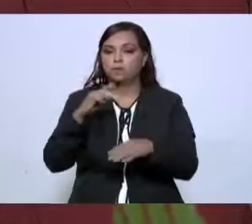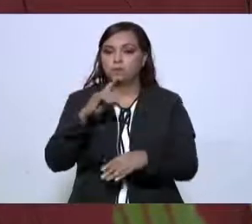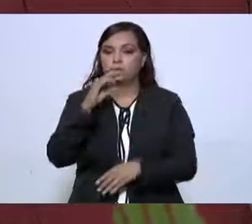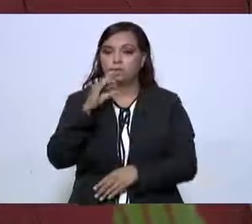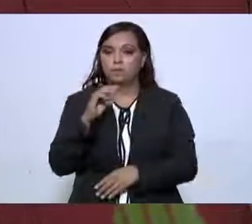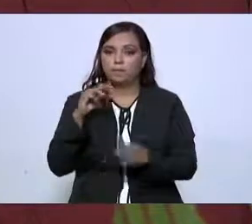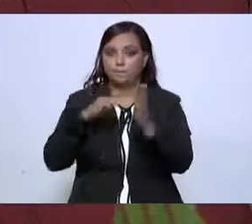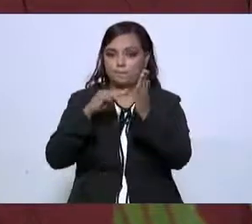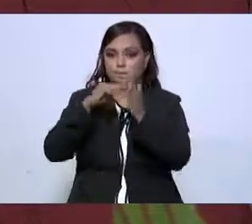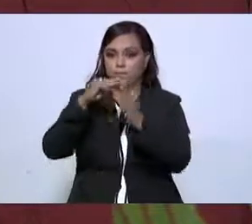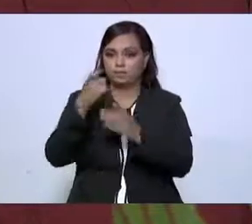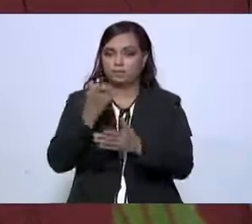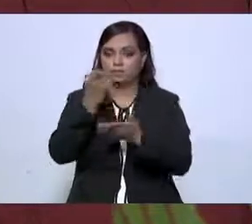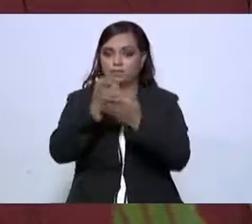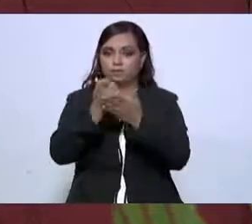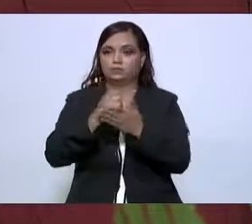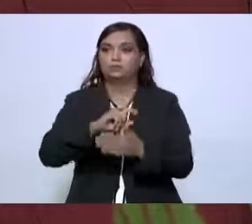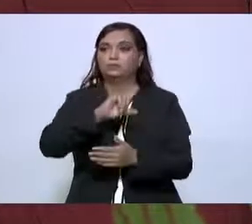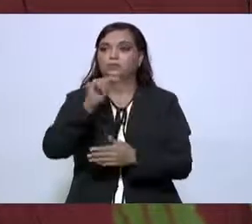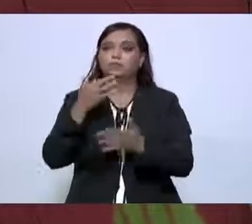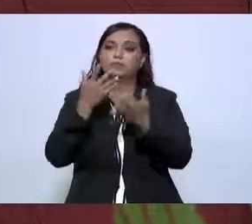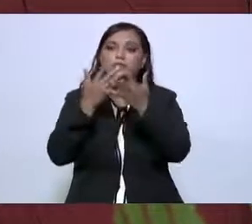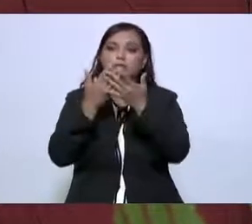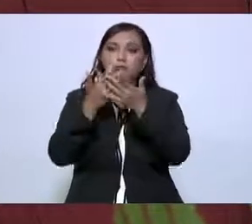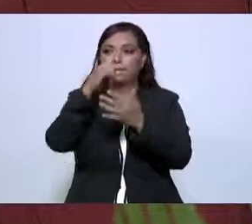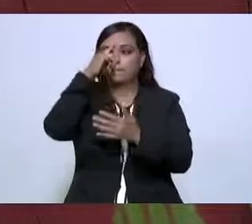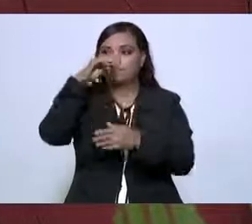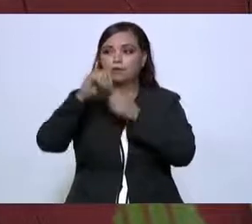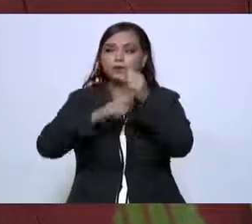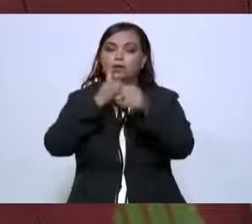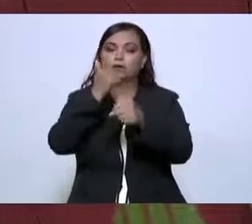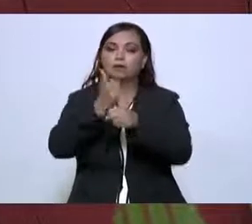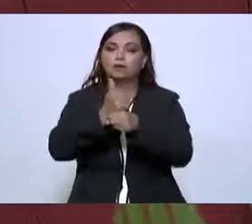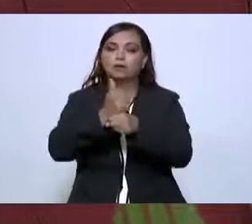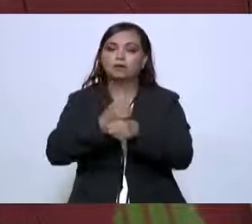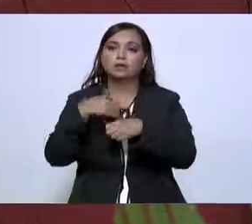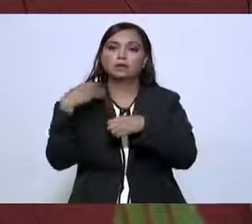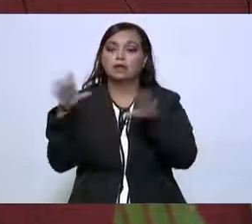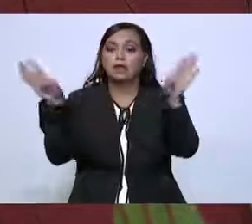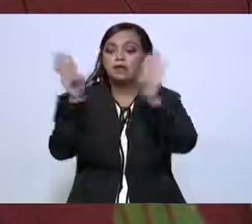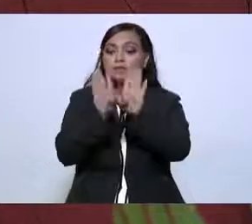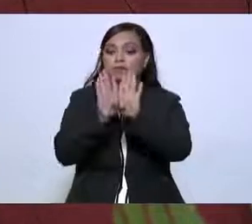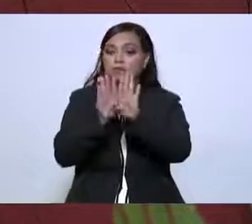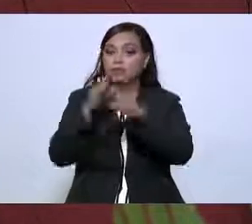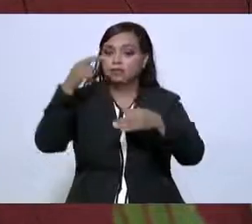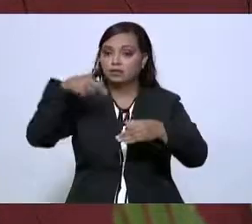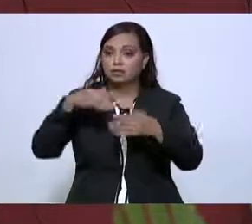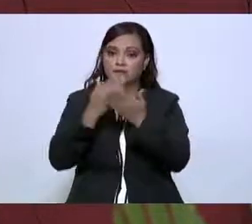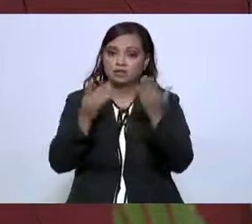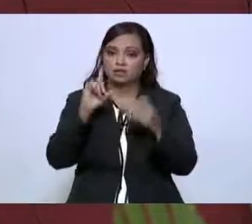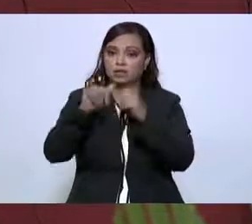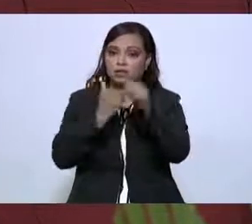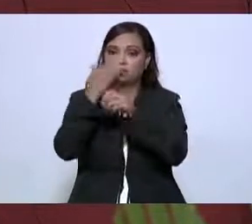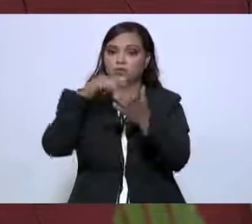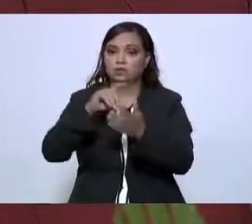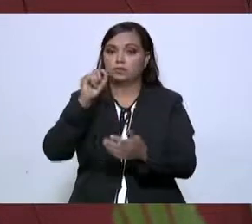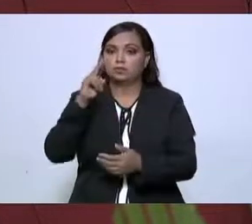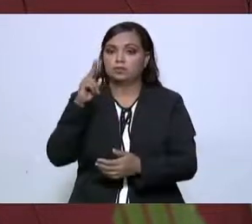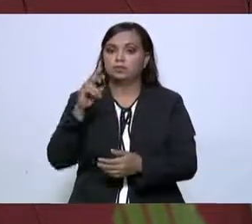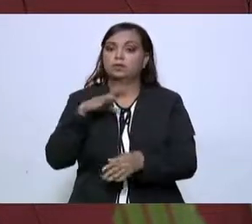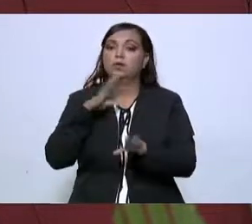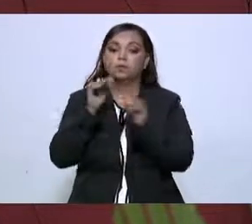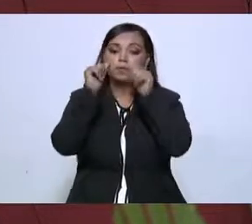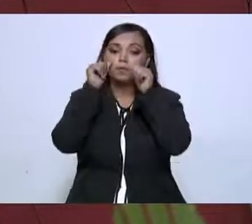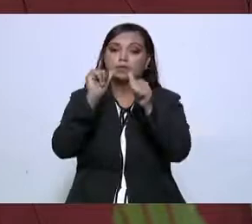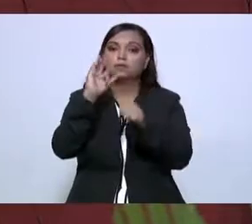millones. Y esperamos que para el cierre de este año habremos atendido el 50%